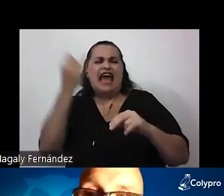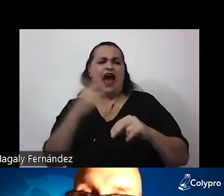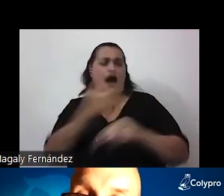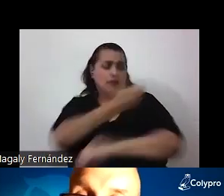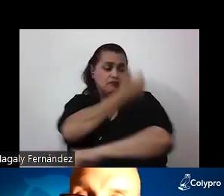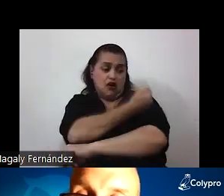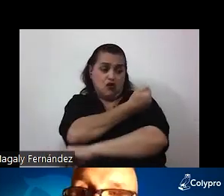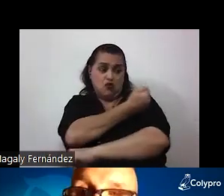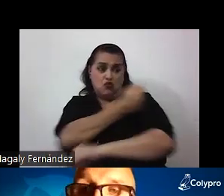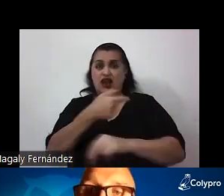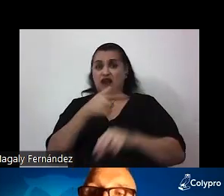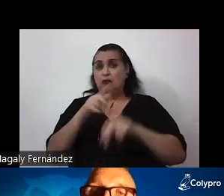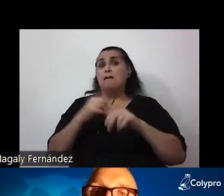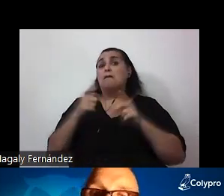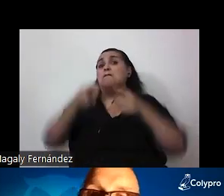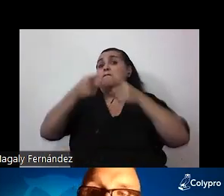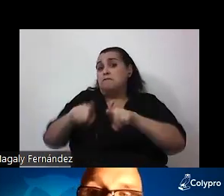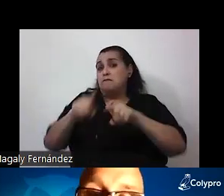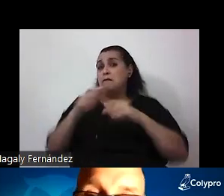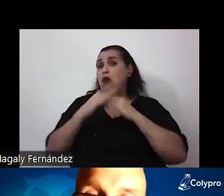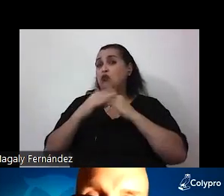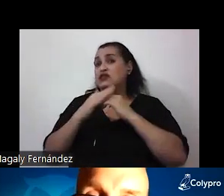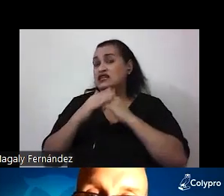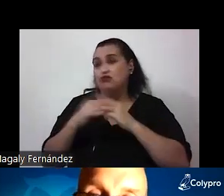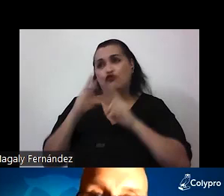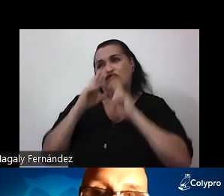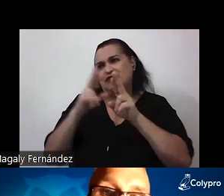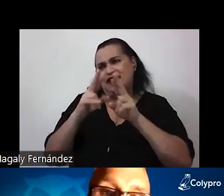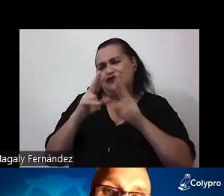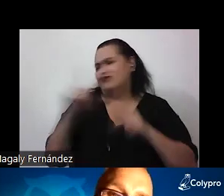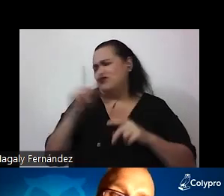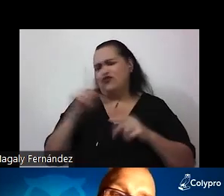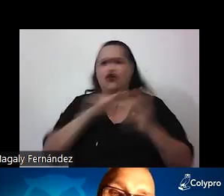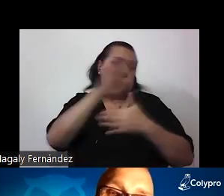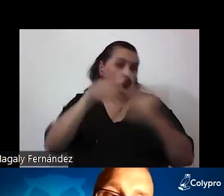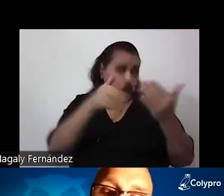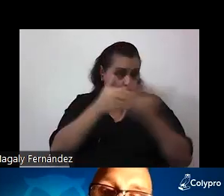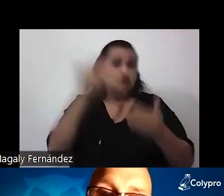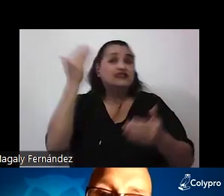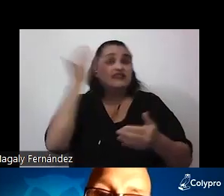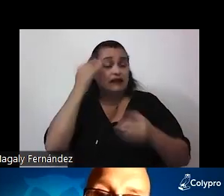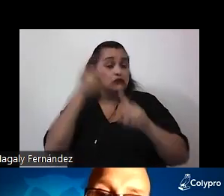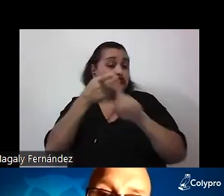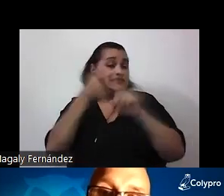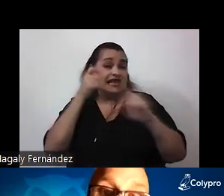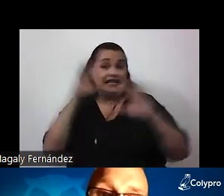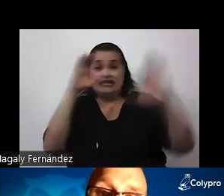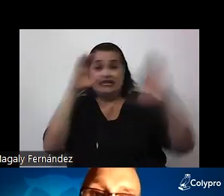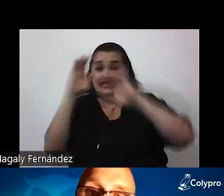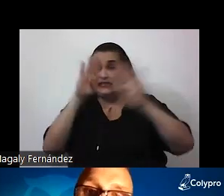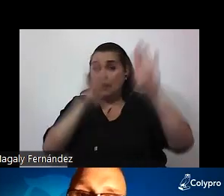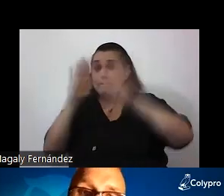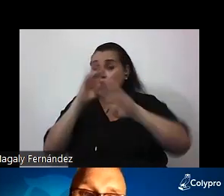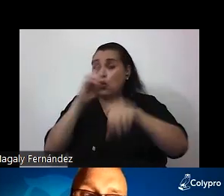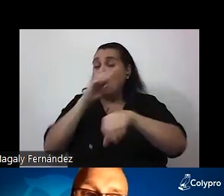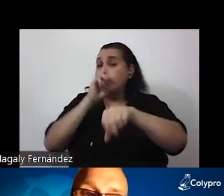respeto a mí porque absolutamente todo lo que sabemos todo lo que sabemos desde las ciencias biomédicas refutan